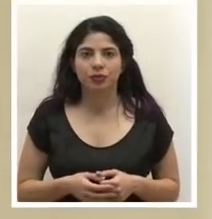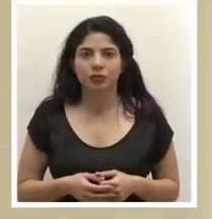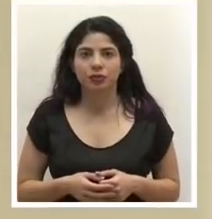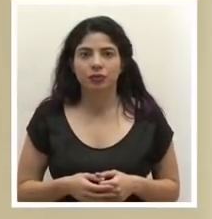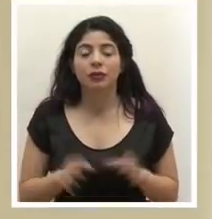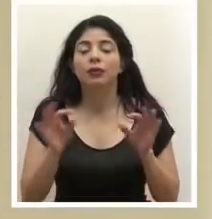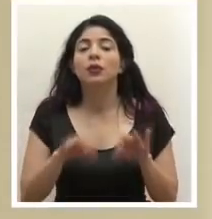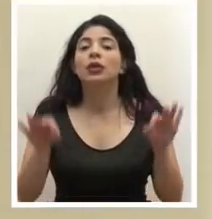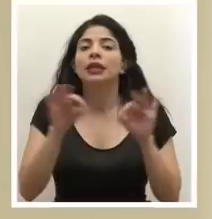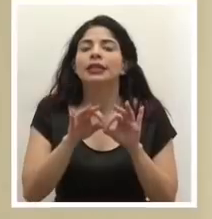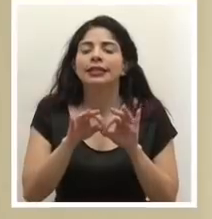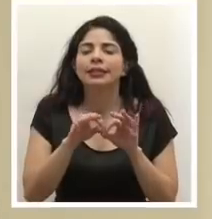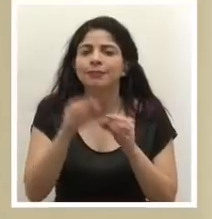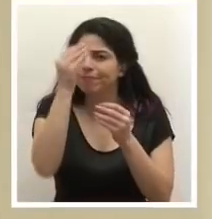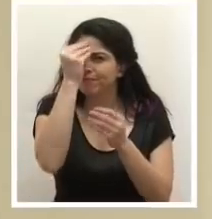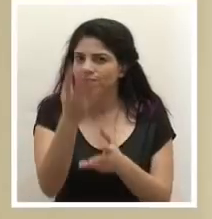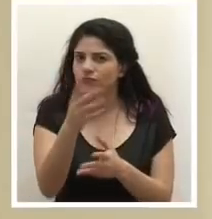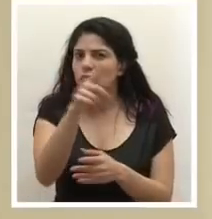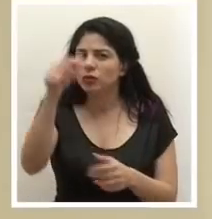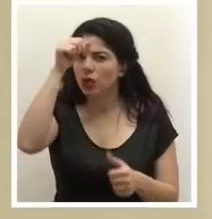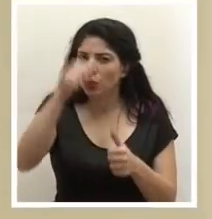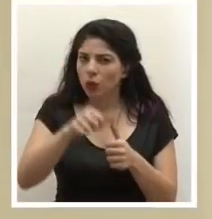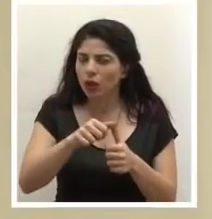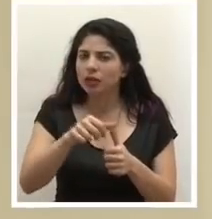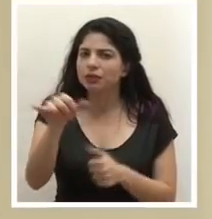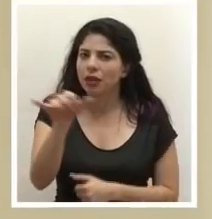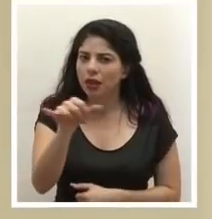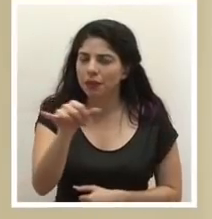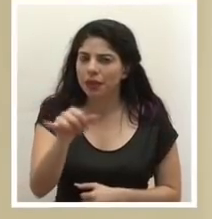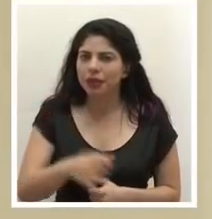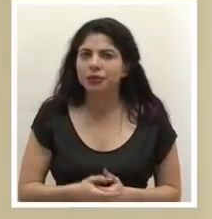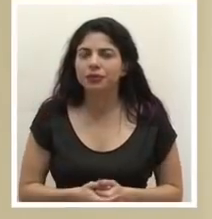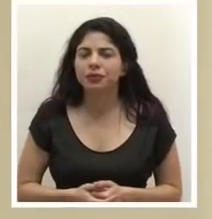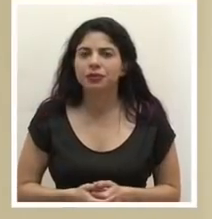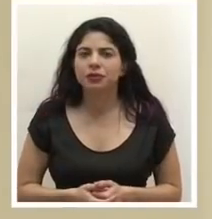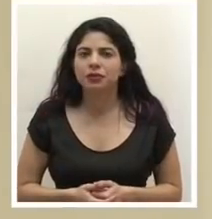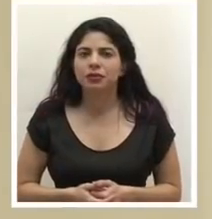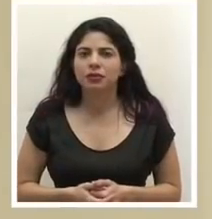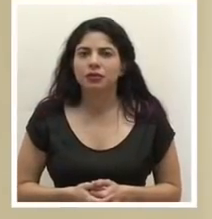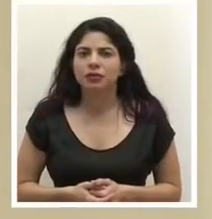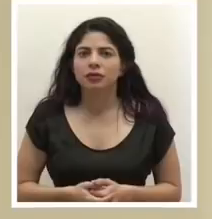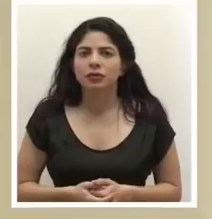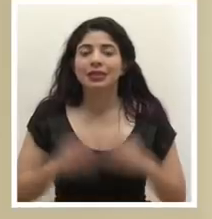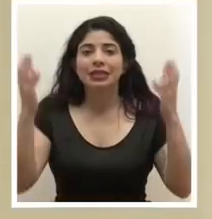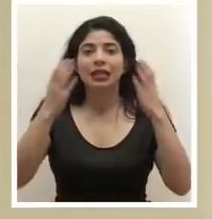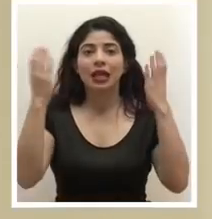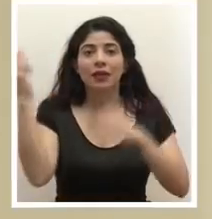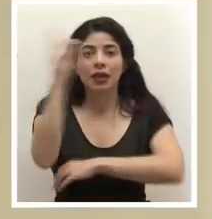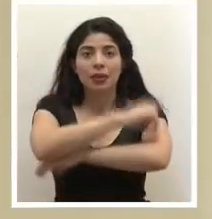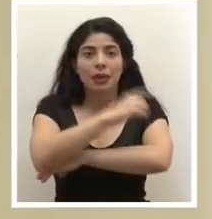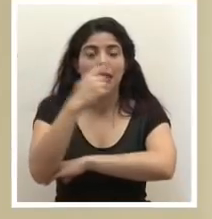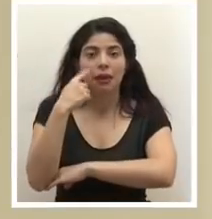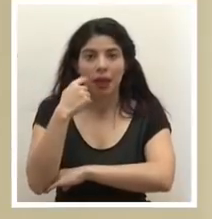Valga la pena indicar, recordemos que también se celebra el Día del Padre,